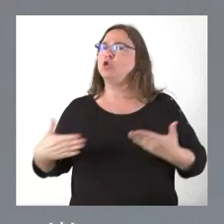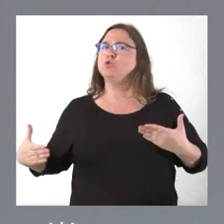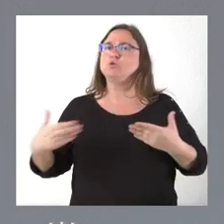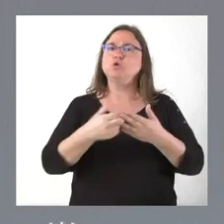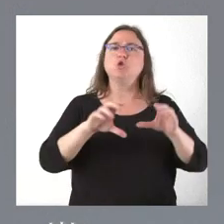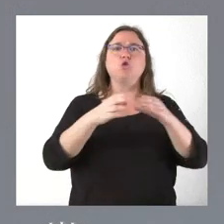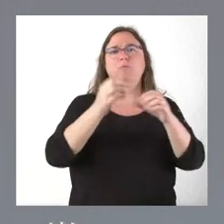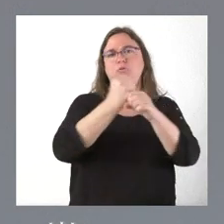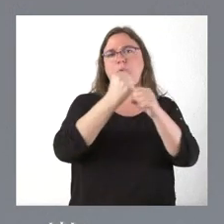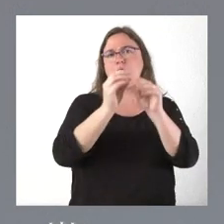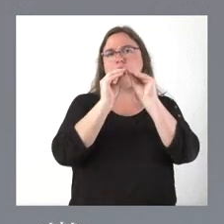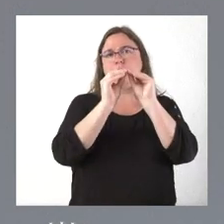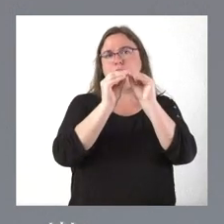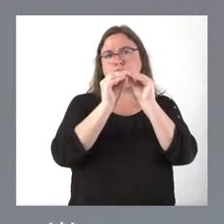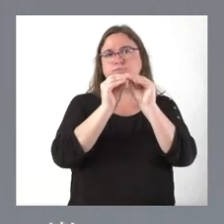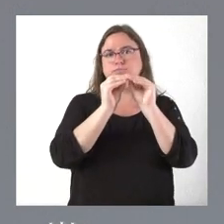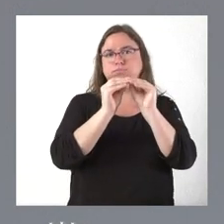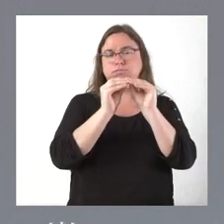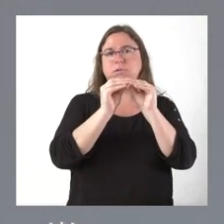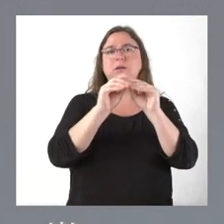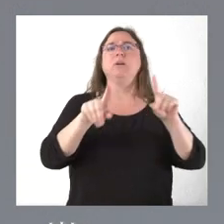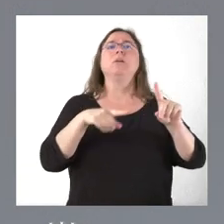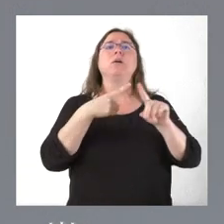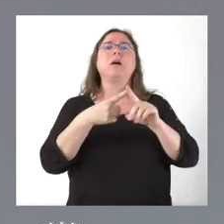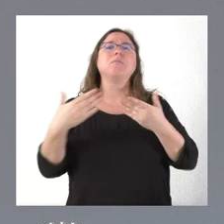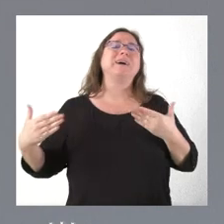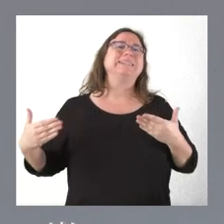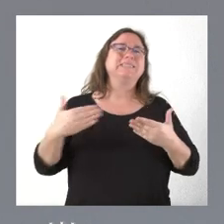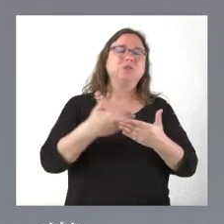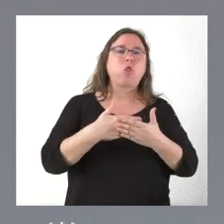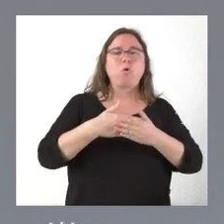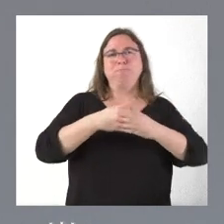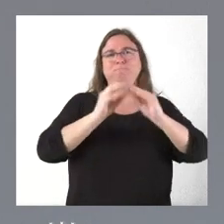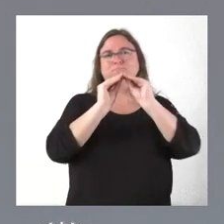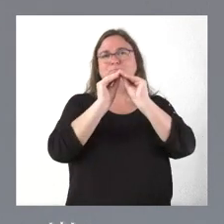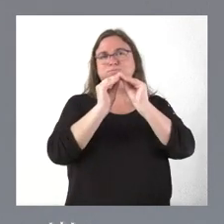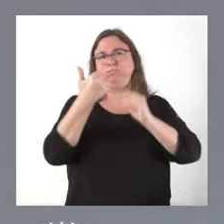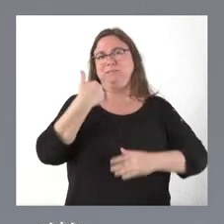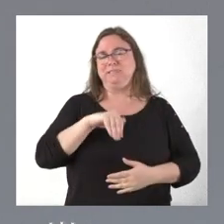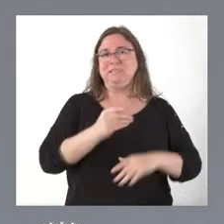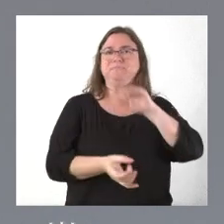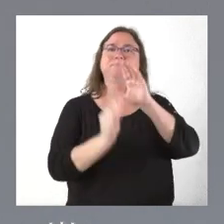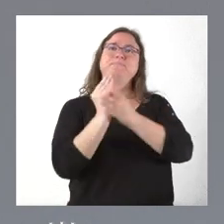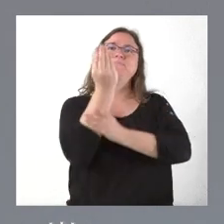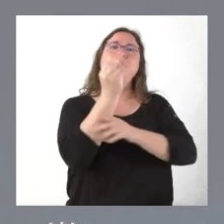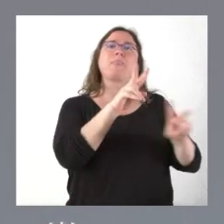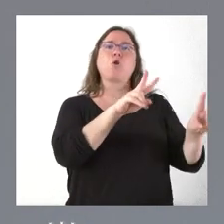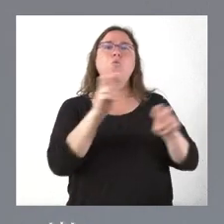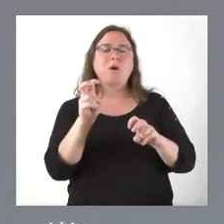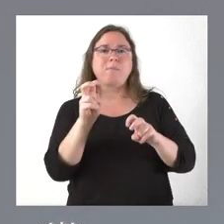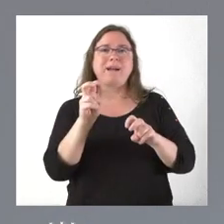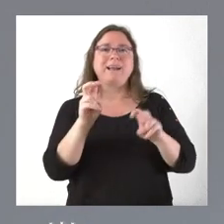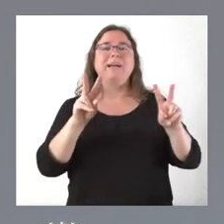y en muy poco está ya en imprenta, está maquetado, sacamos una edición nueva de la Noticia de Quesos